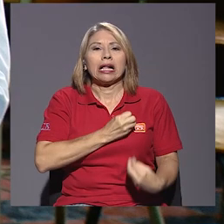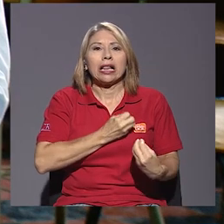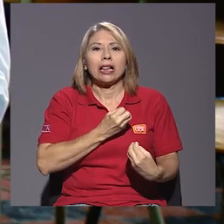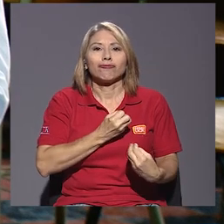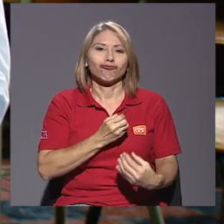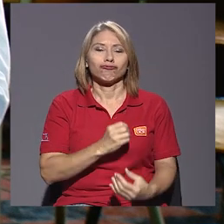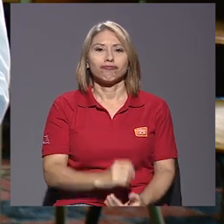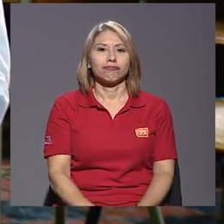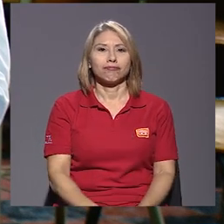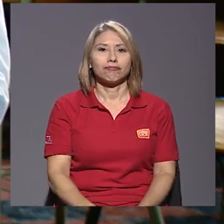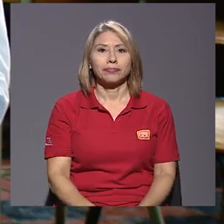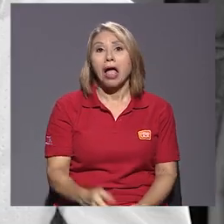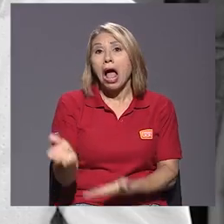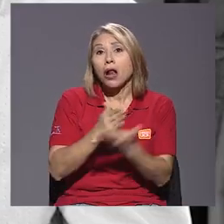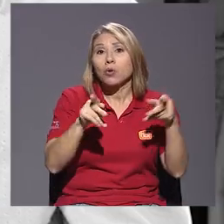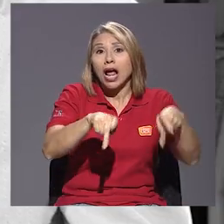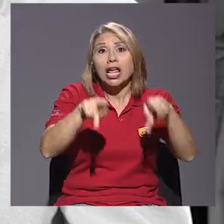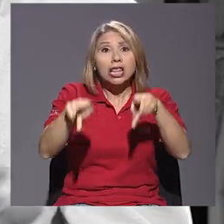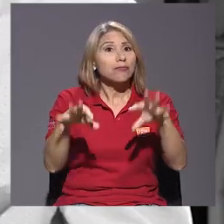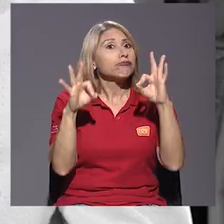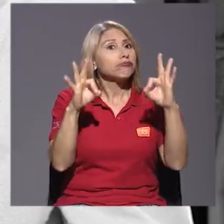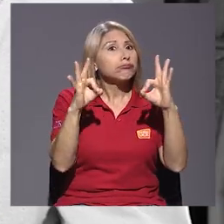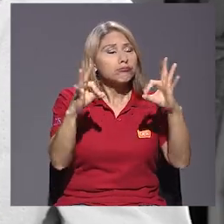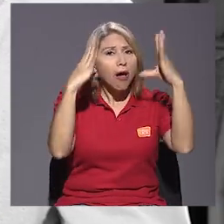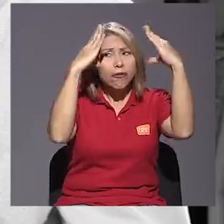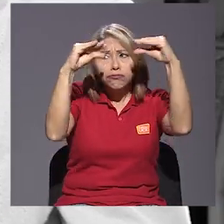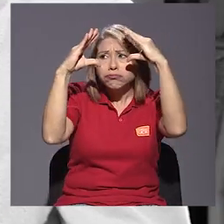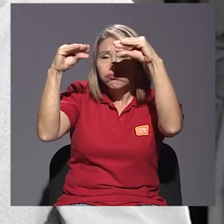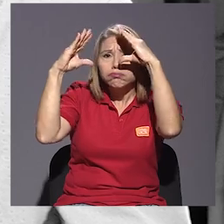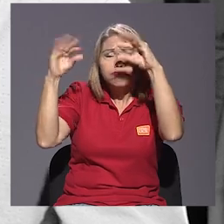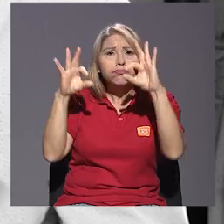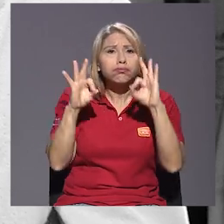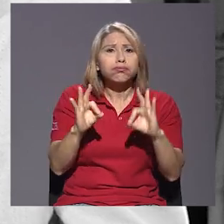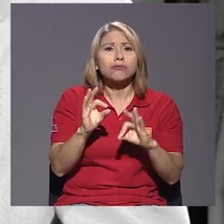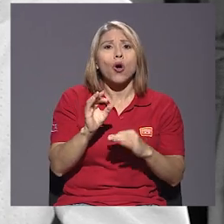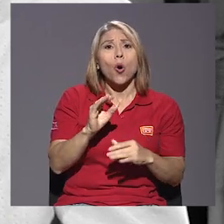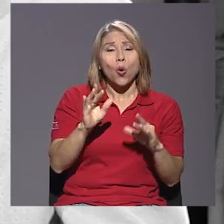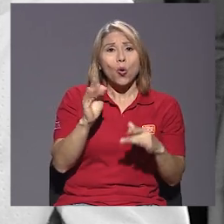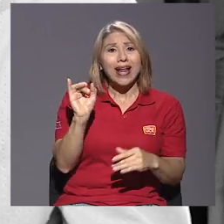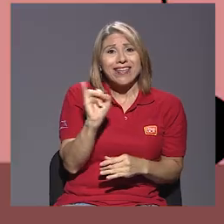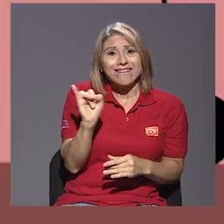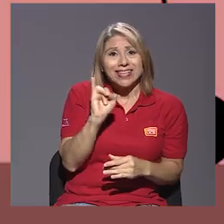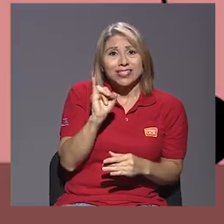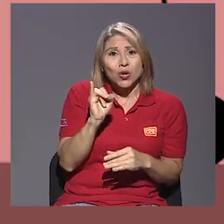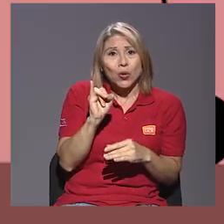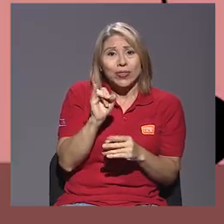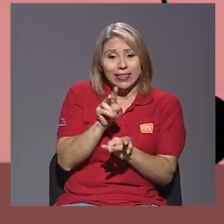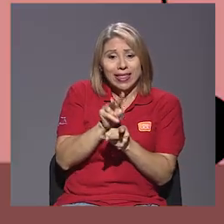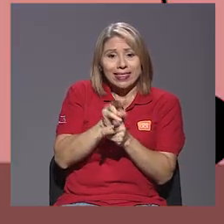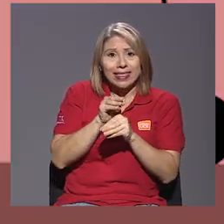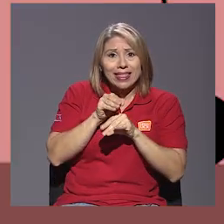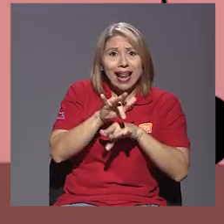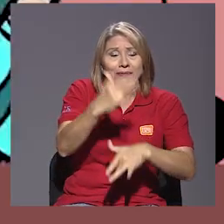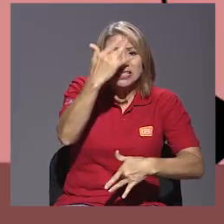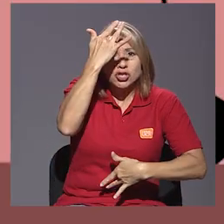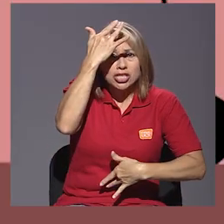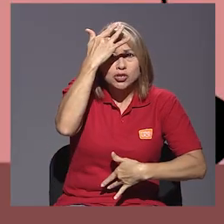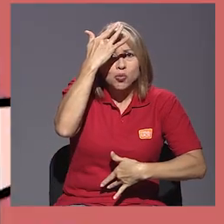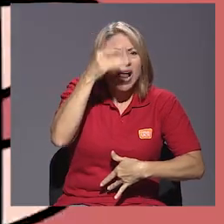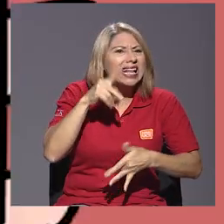Hay gente que está muy bien informada de una ITS, de una infección de transmisión sexual, de lo que conlleva eso.